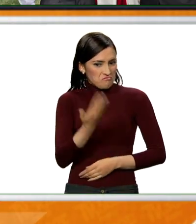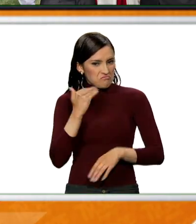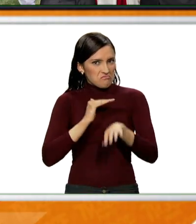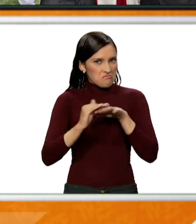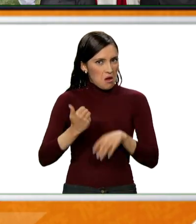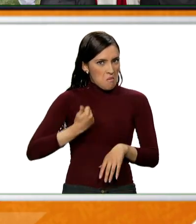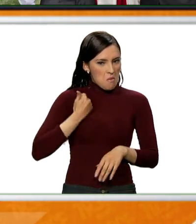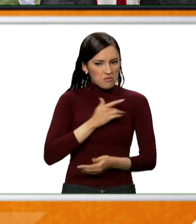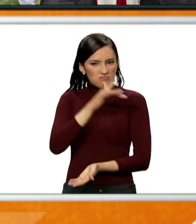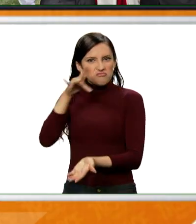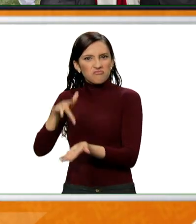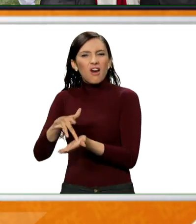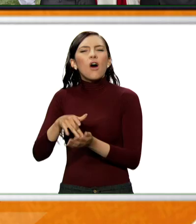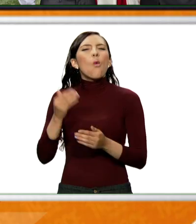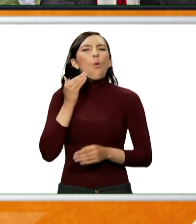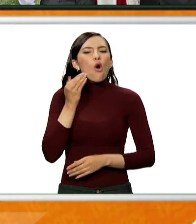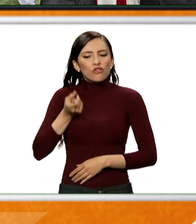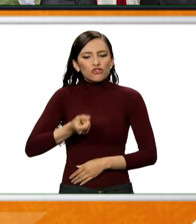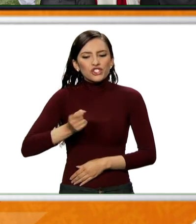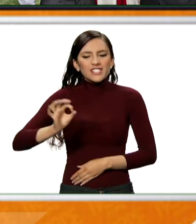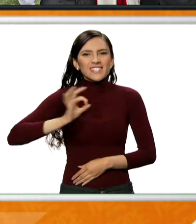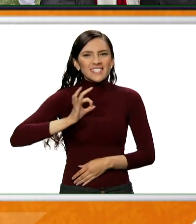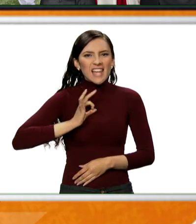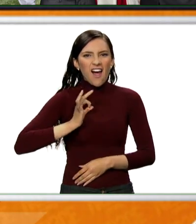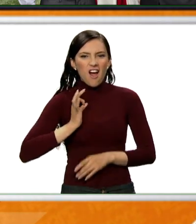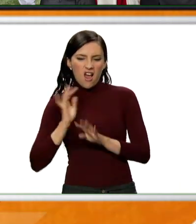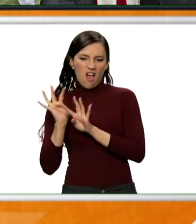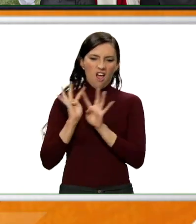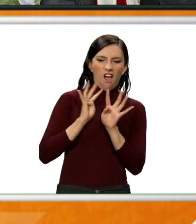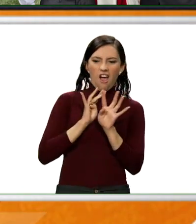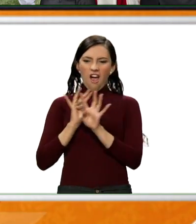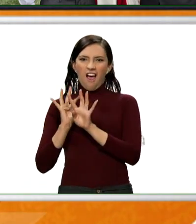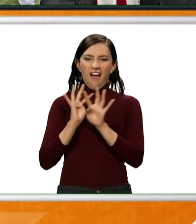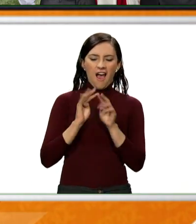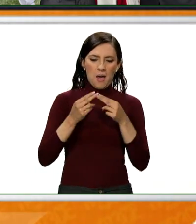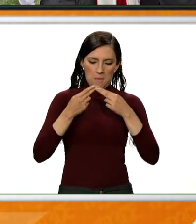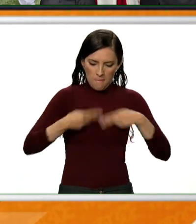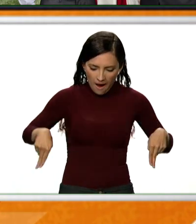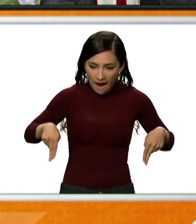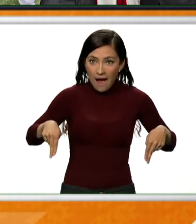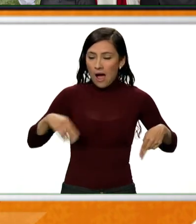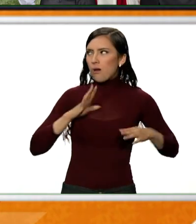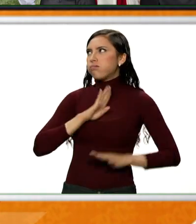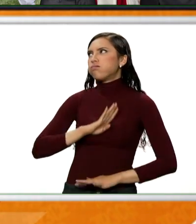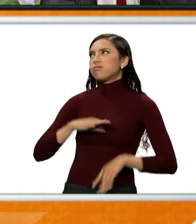que llega a Bogotá. Este sábado llegar a la meta podría salvarte la vida, ¿o no?